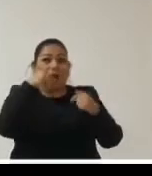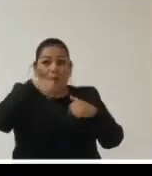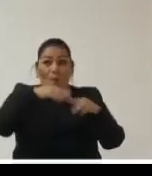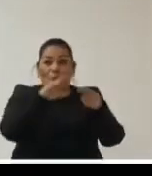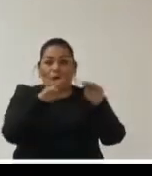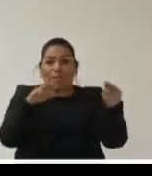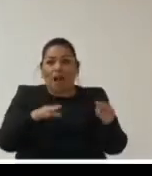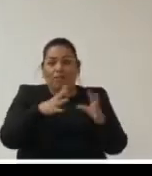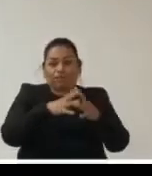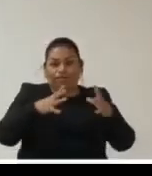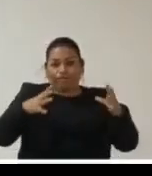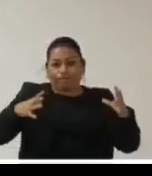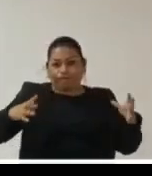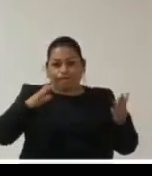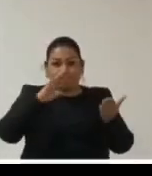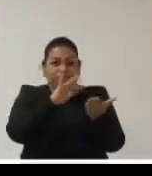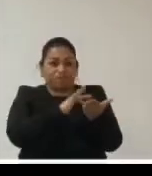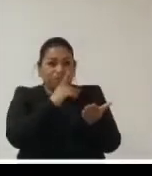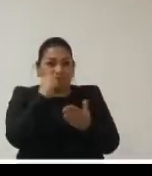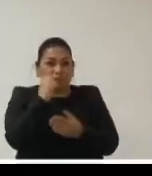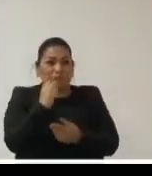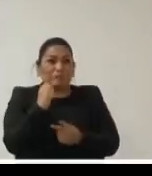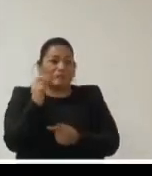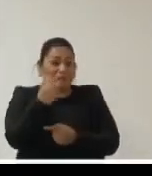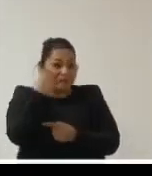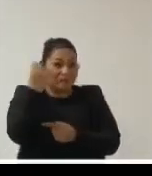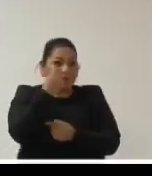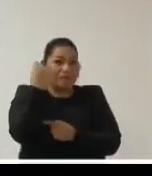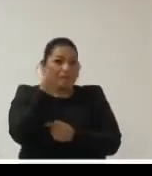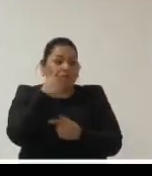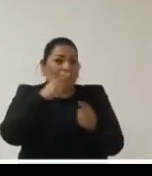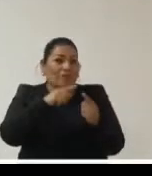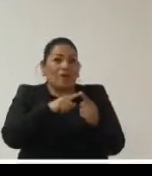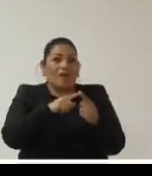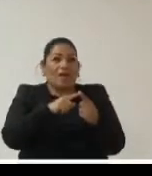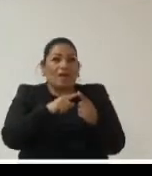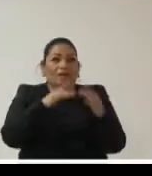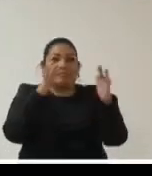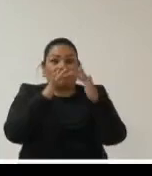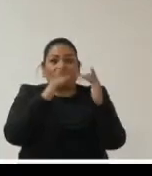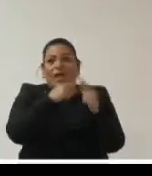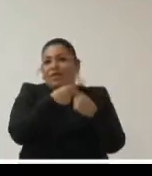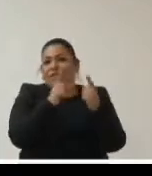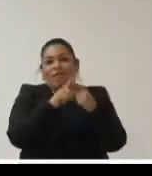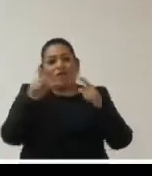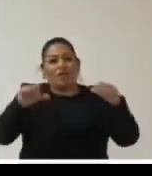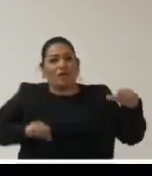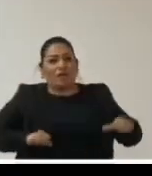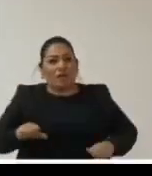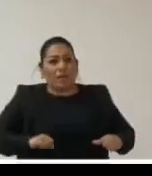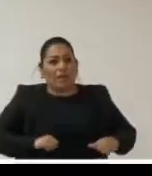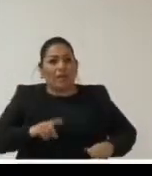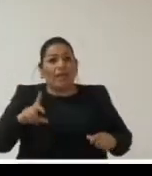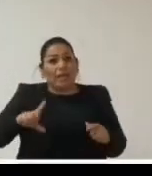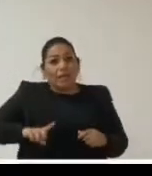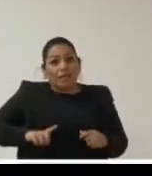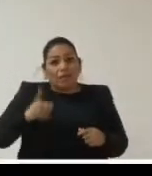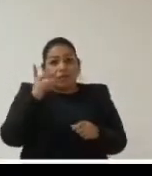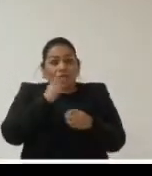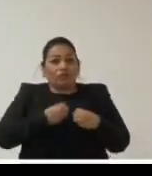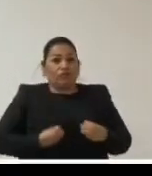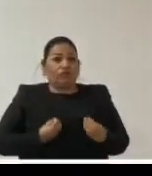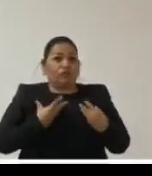marco del crecimiento exponencial de la digitalización y la virtualización de diferentes actividades de nuestra vida